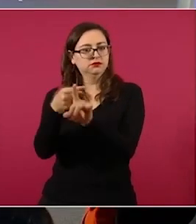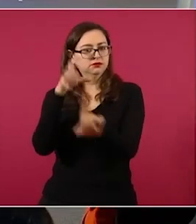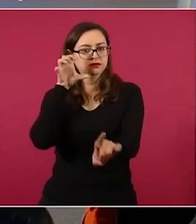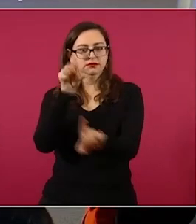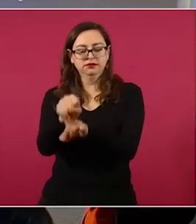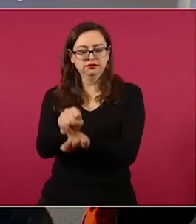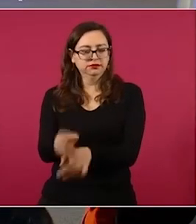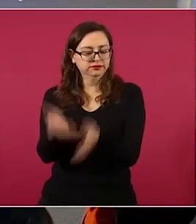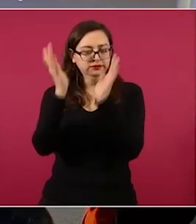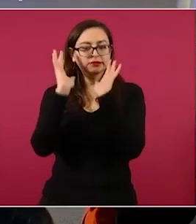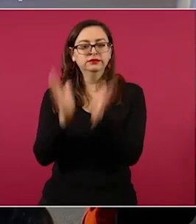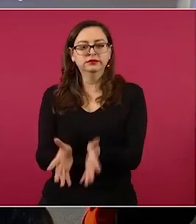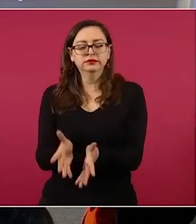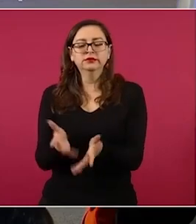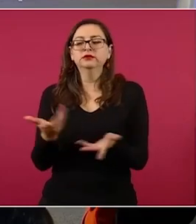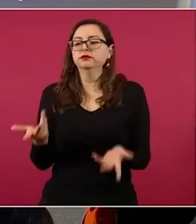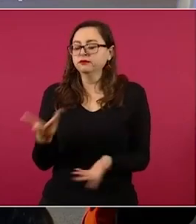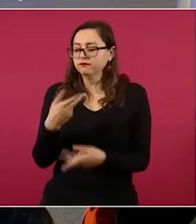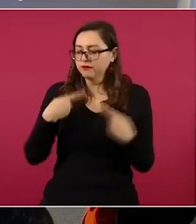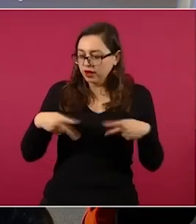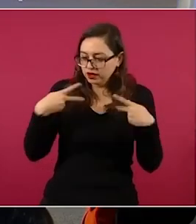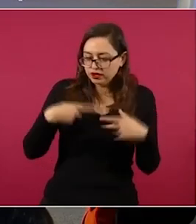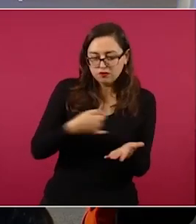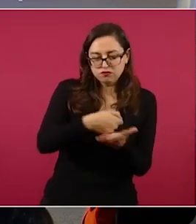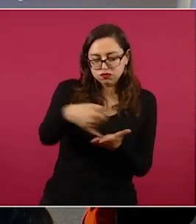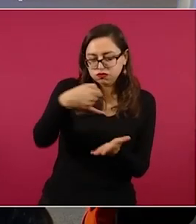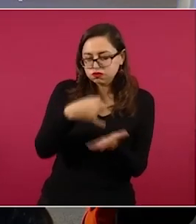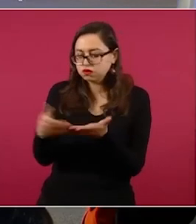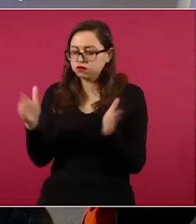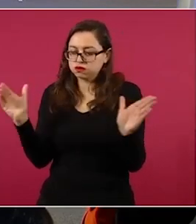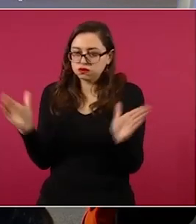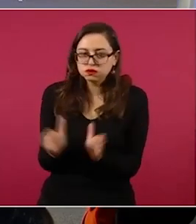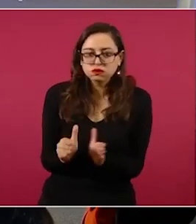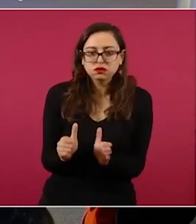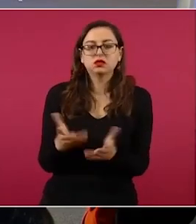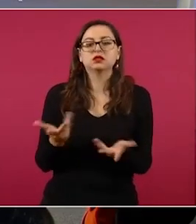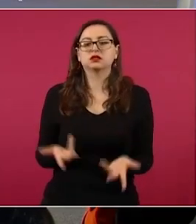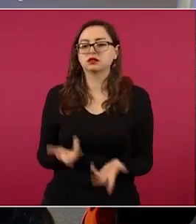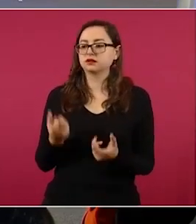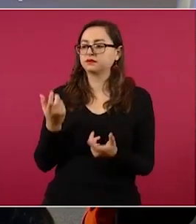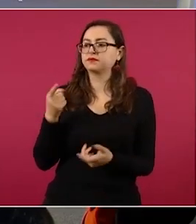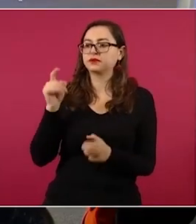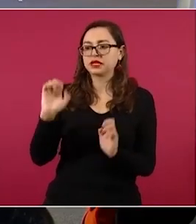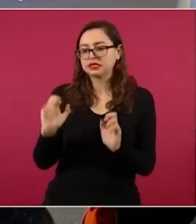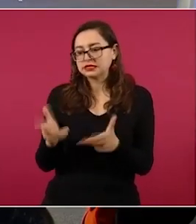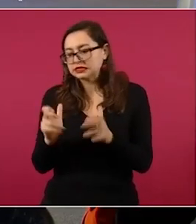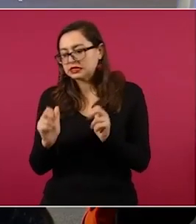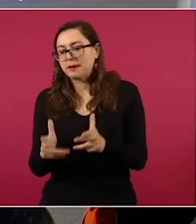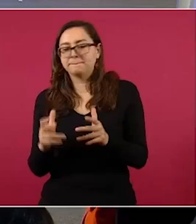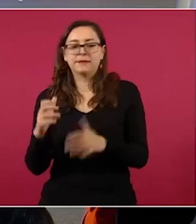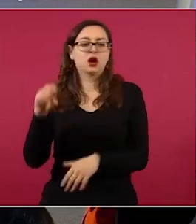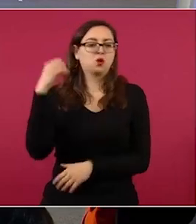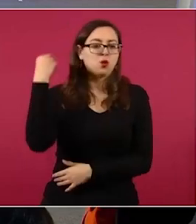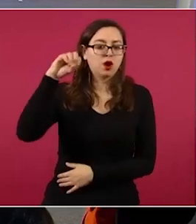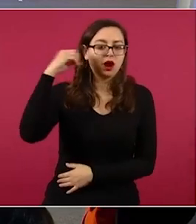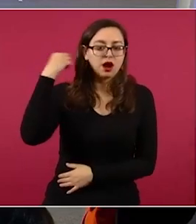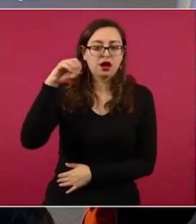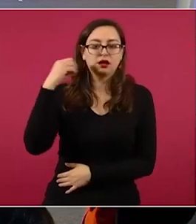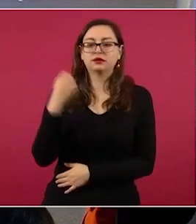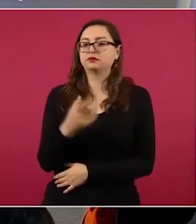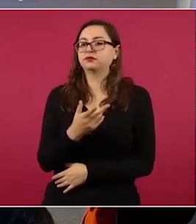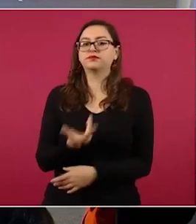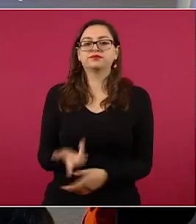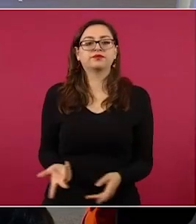fertilizantes gratuitos a pequeños productores de Chiapas, de Oaxaca, a